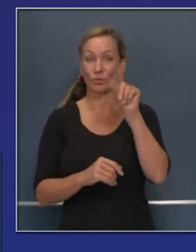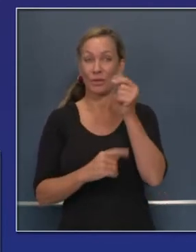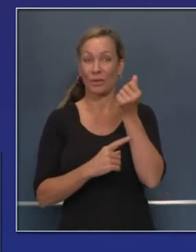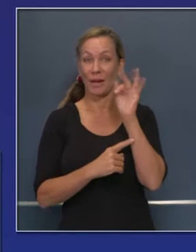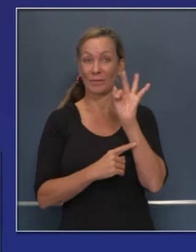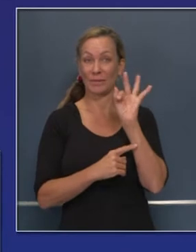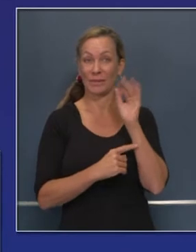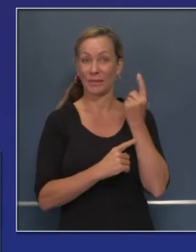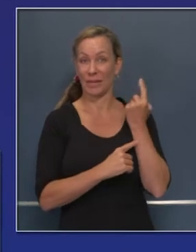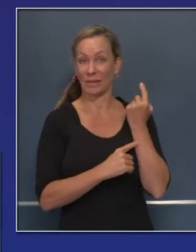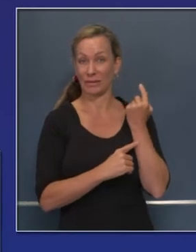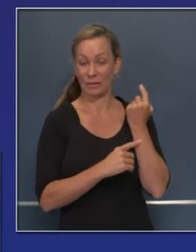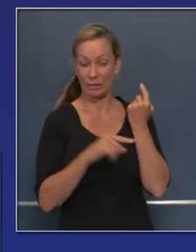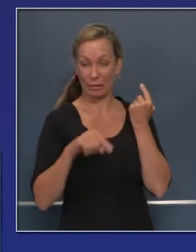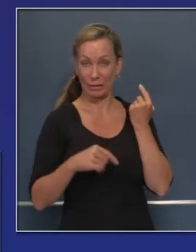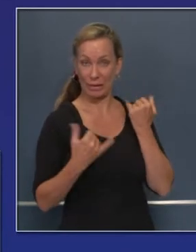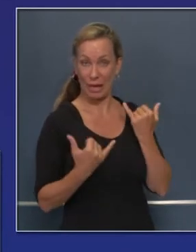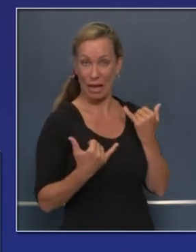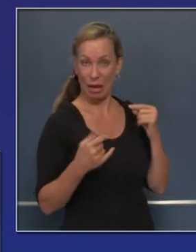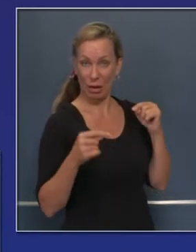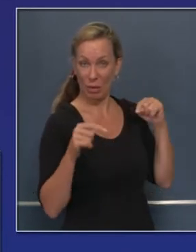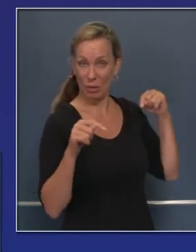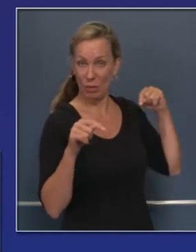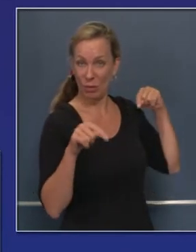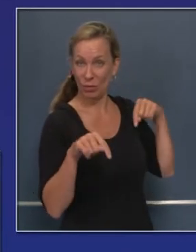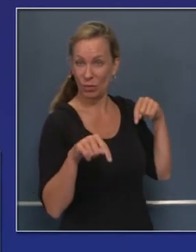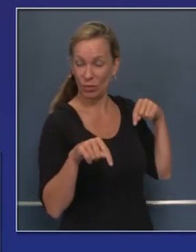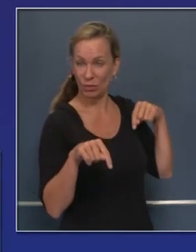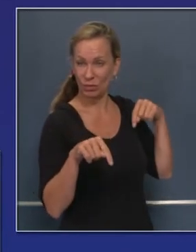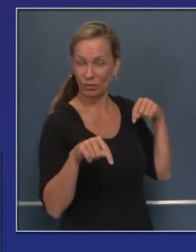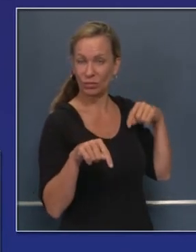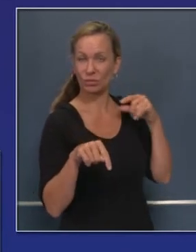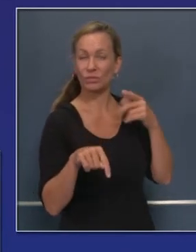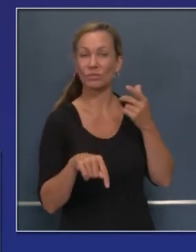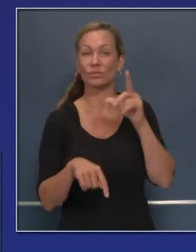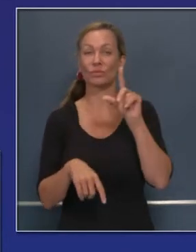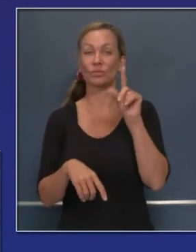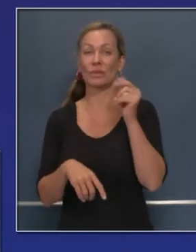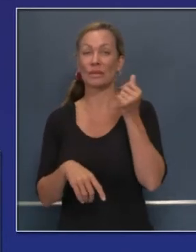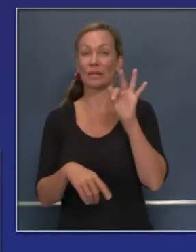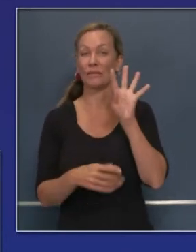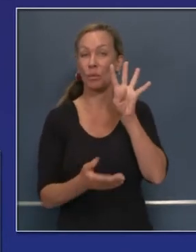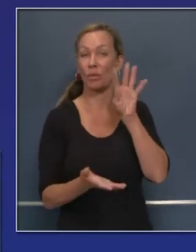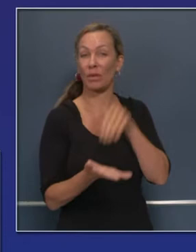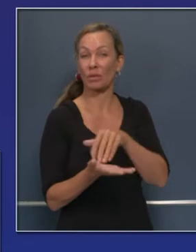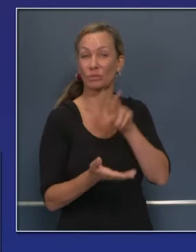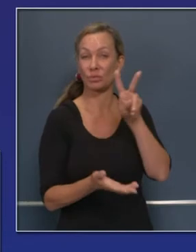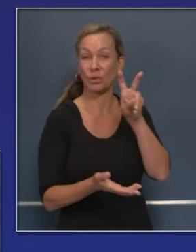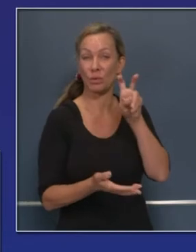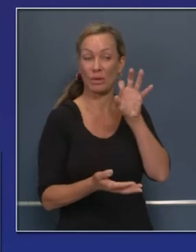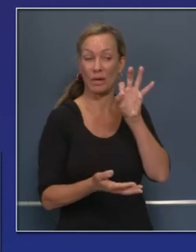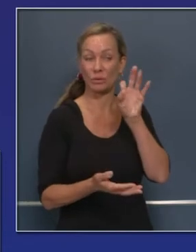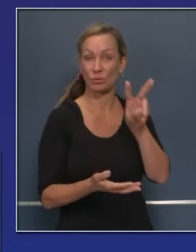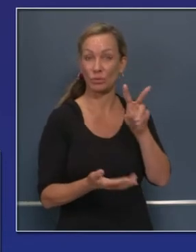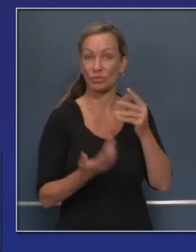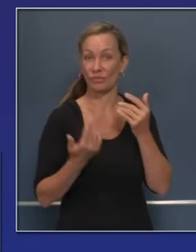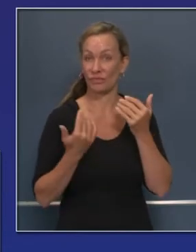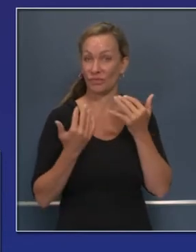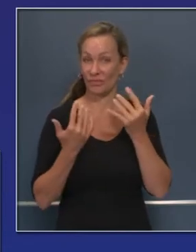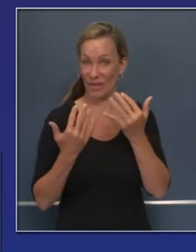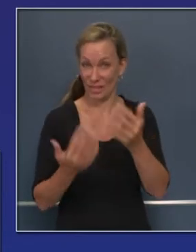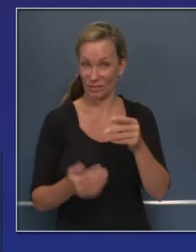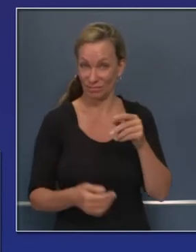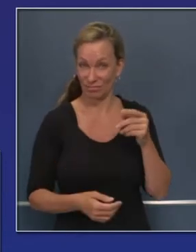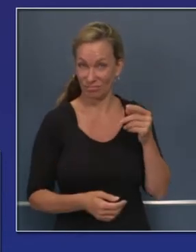En esta etapa, en esta fecha, el año pasado, en el 2019, tuvimos 4,292 incendios forestales en el